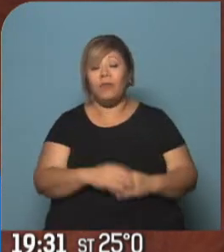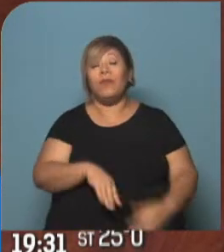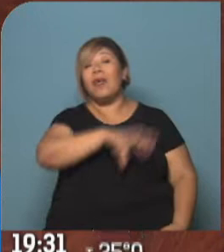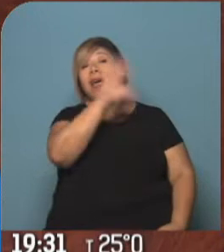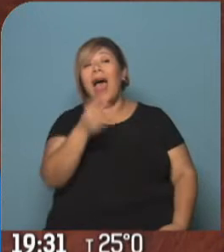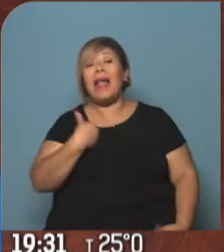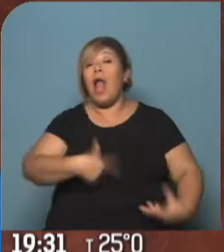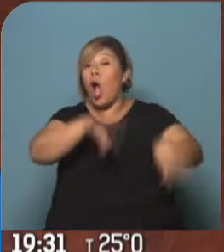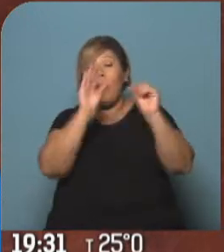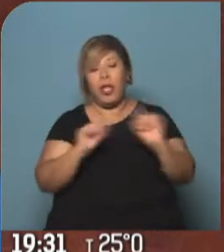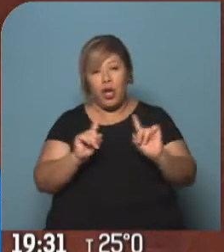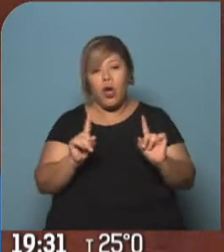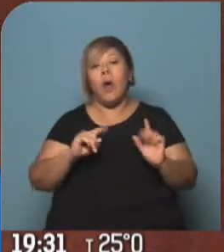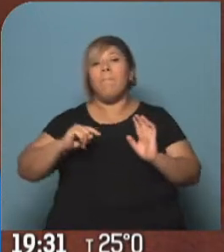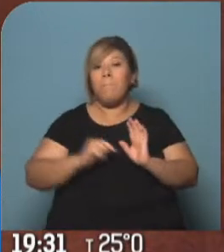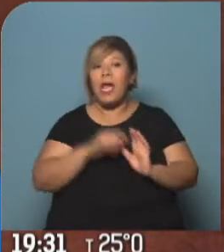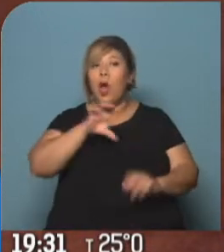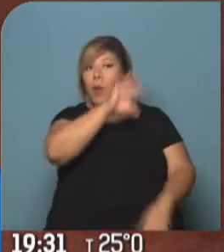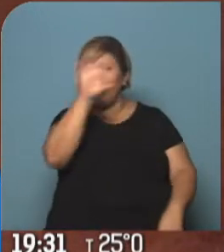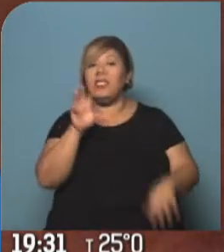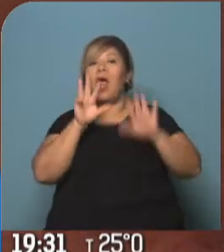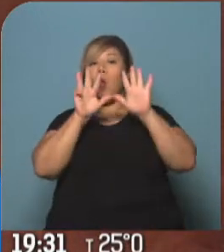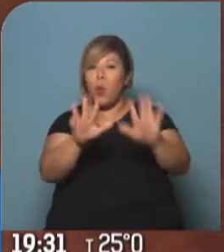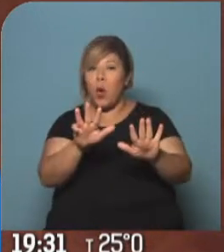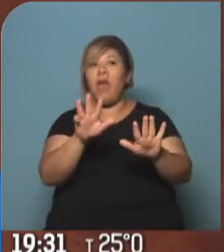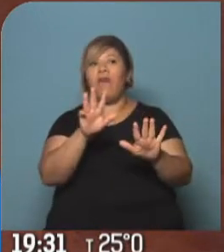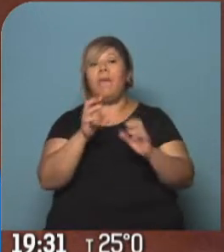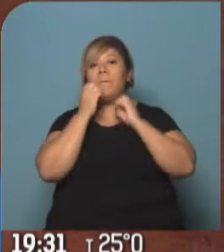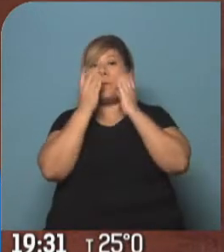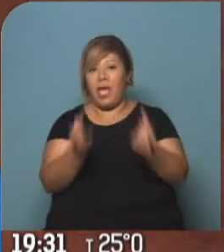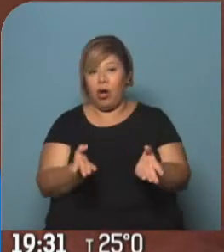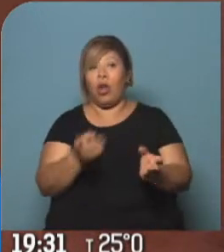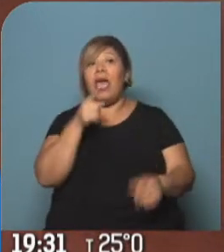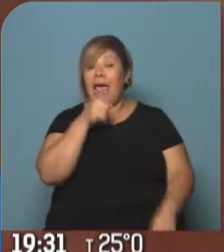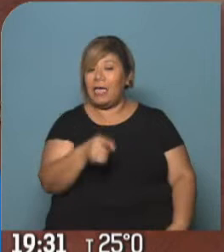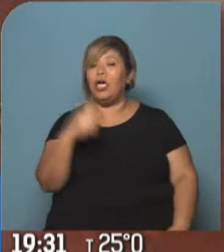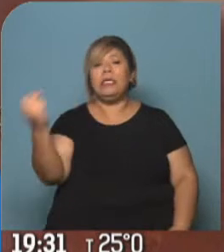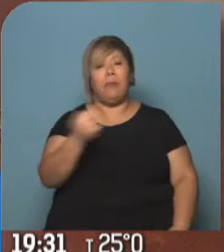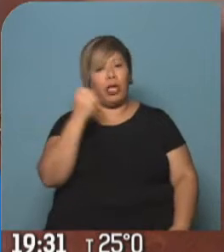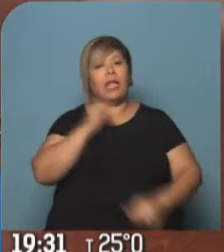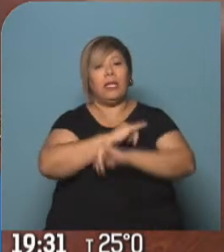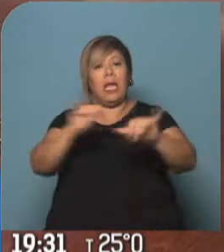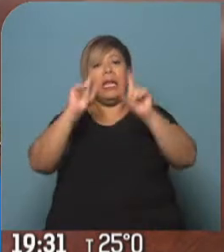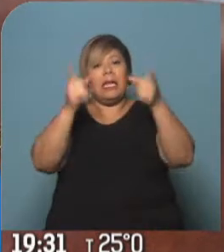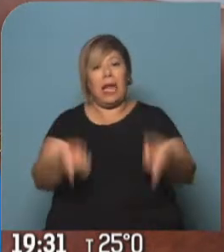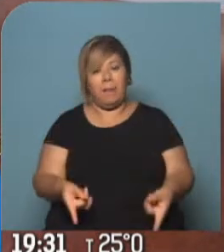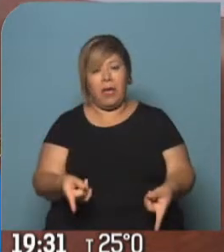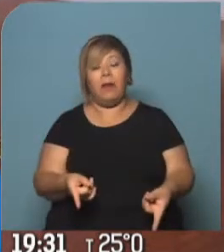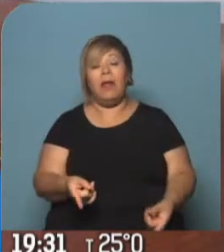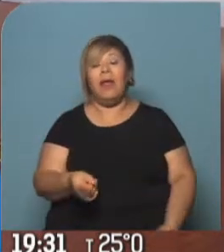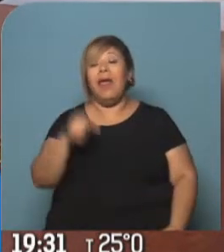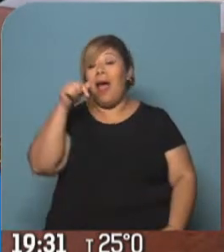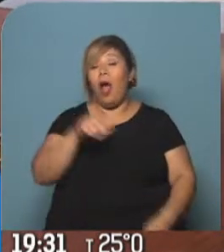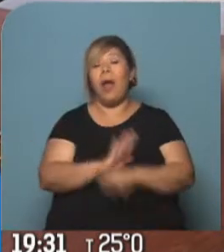nacional, se hayan disminuido con respecto al sector privado. Que eso también lo quiero destacar. Por primera vez podemos decir